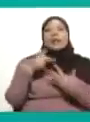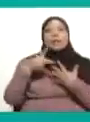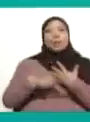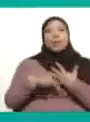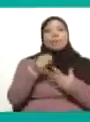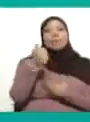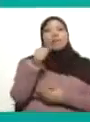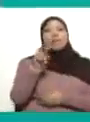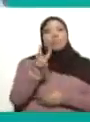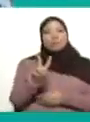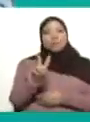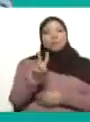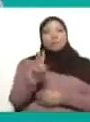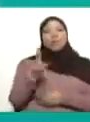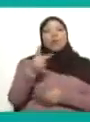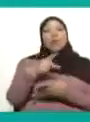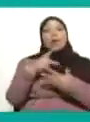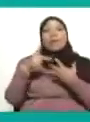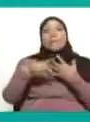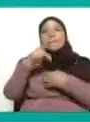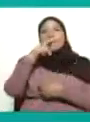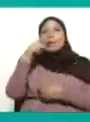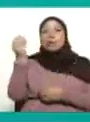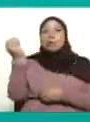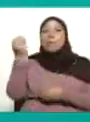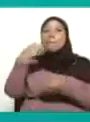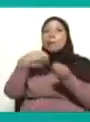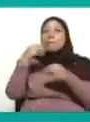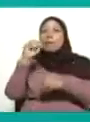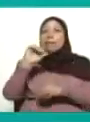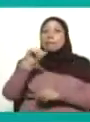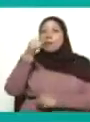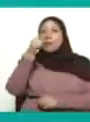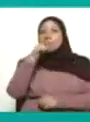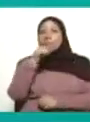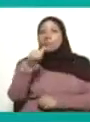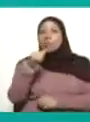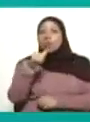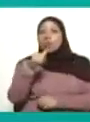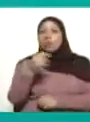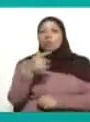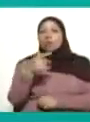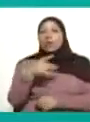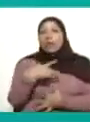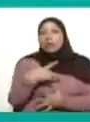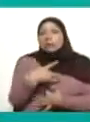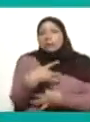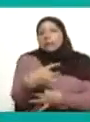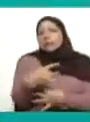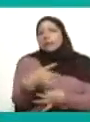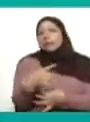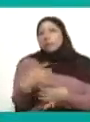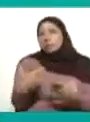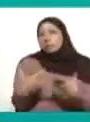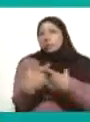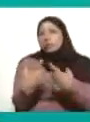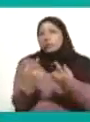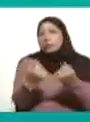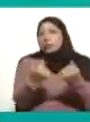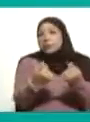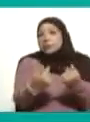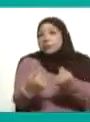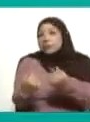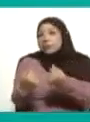Efectivamente, en este caso ocurrió un conflicto de intereses, de intereses económicos,